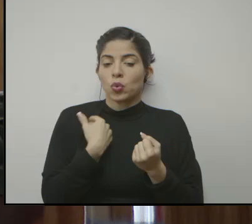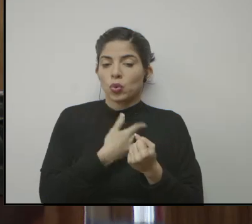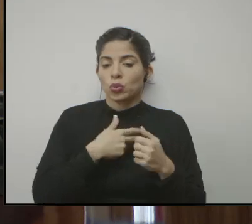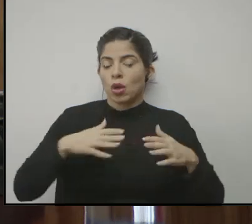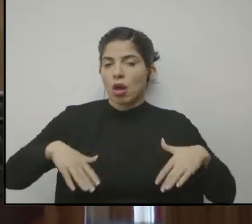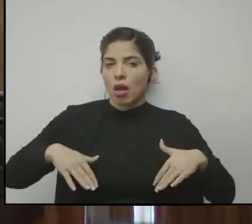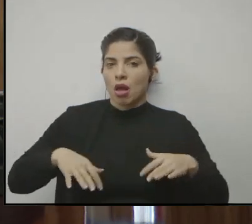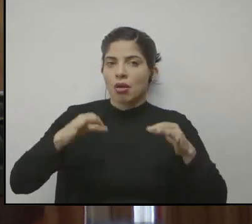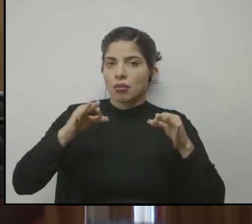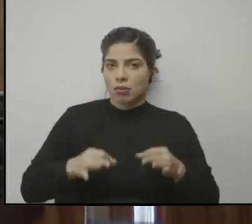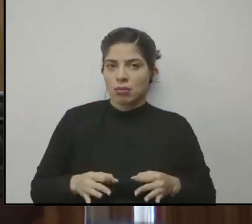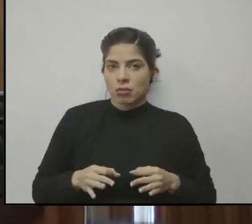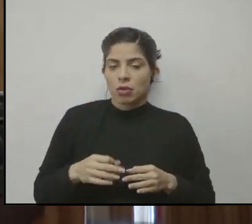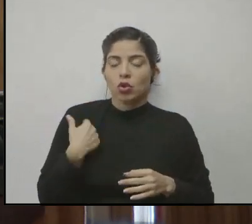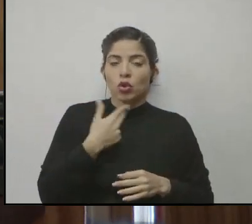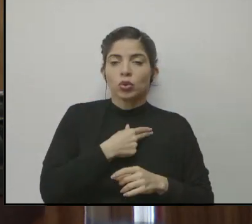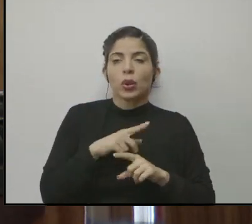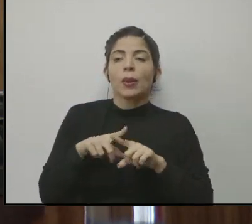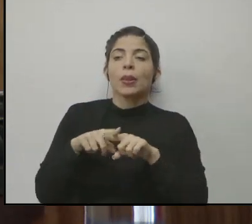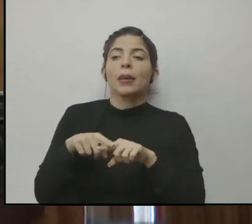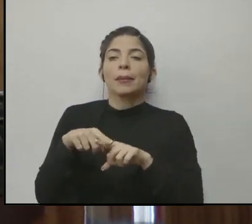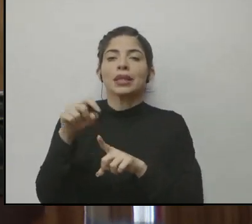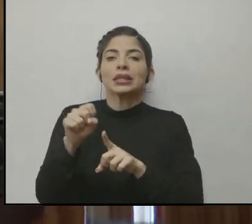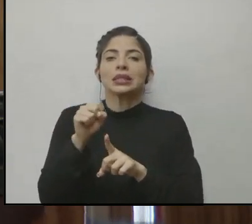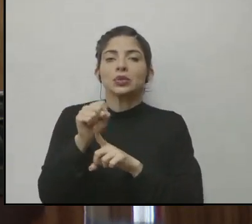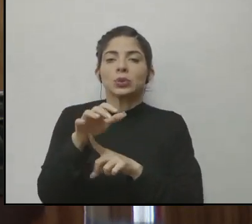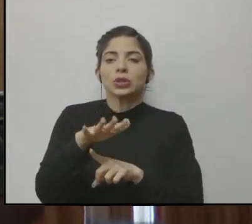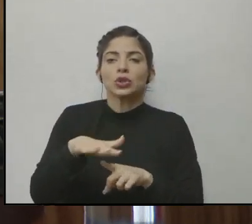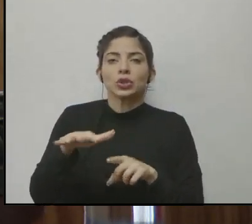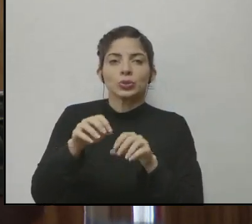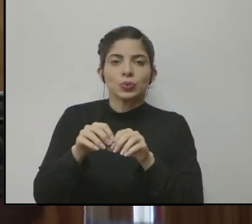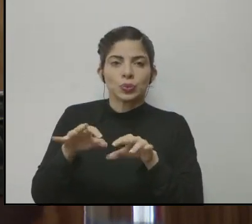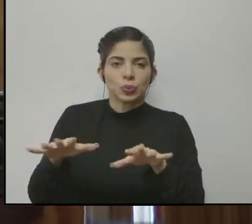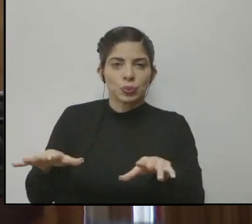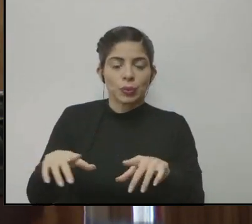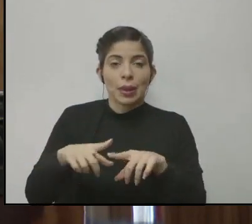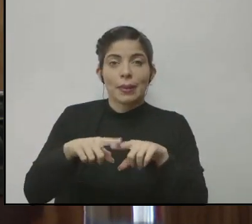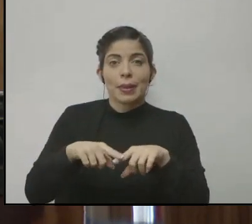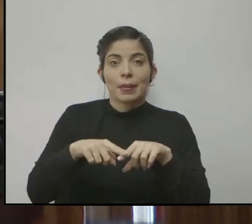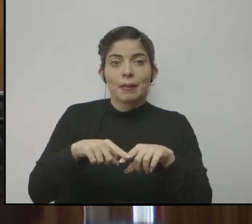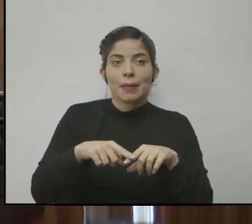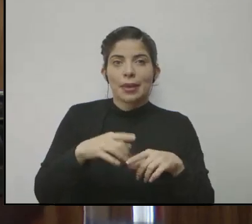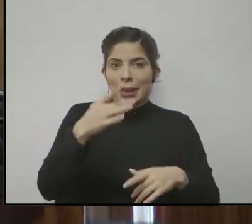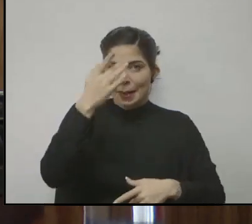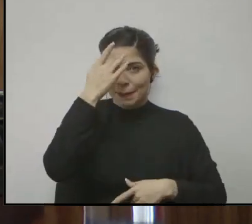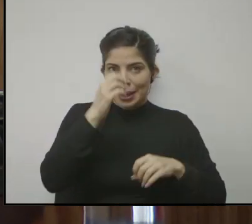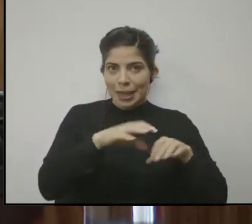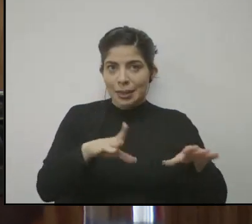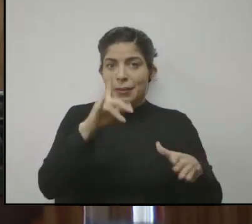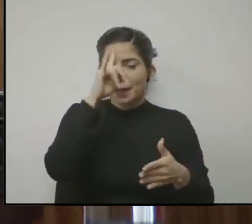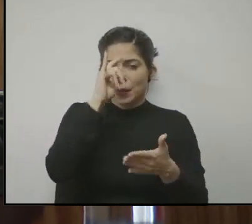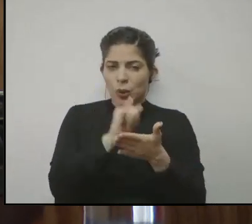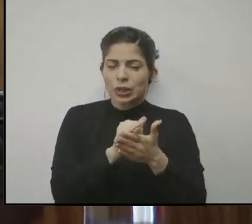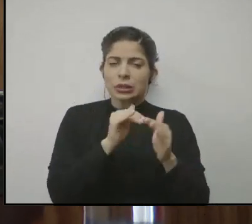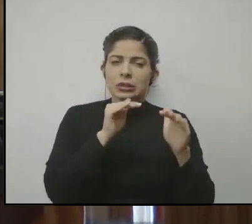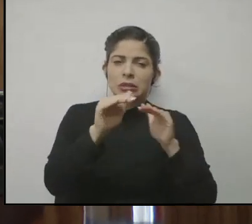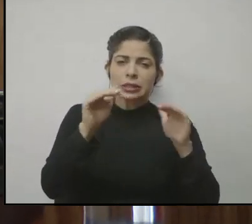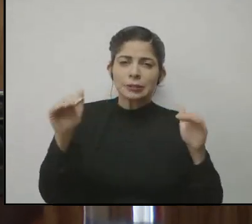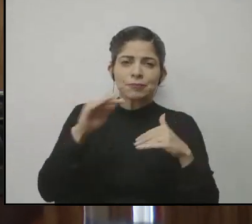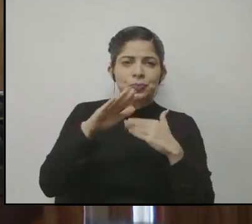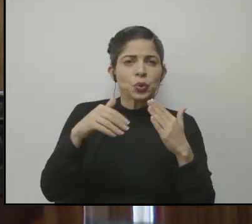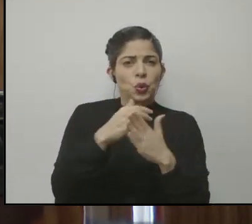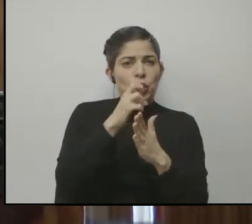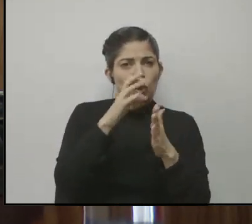las decisiones solo, dependemos de la situación del contagio, dependemos de la condición de la pandemia, y por eso hacemos un llamado a todos los